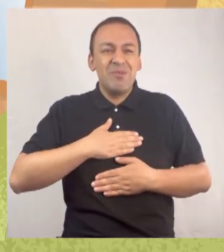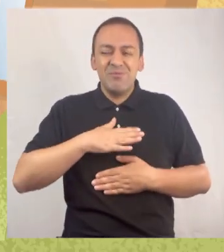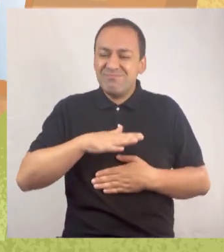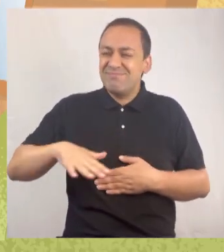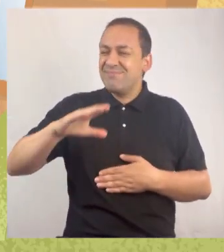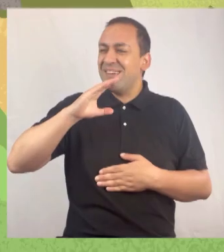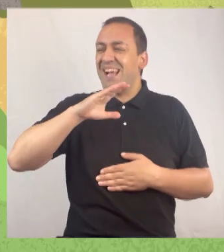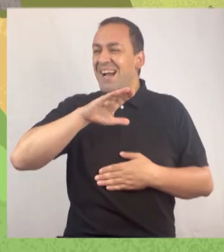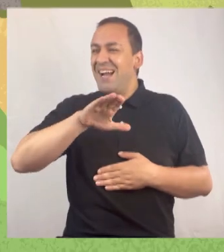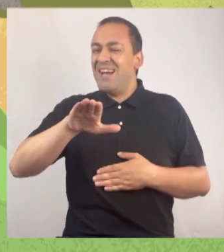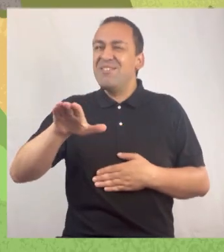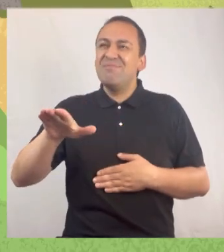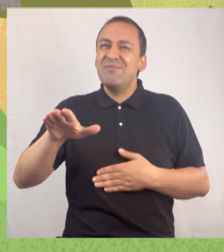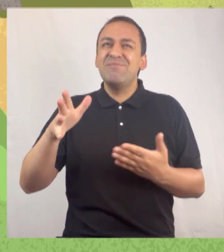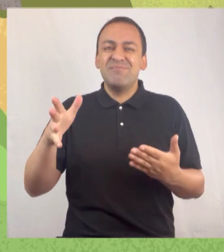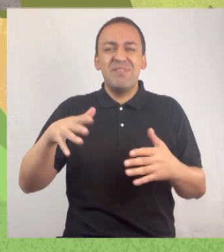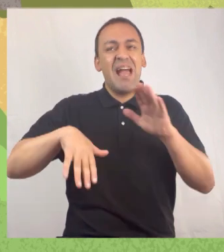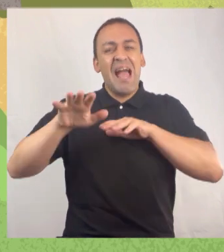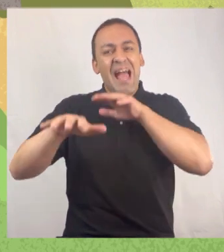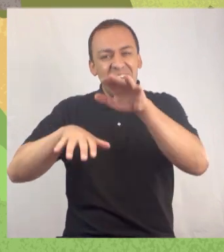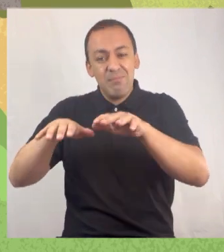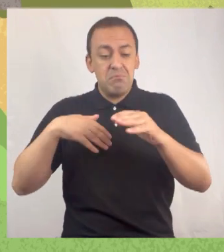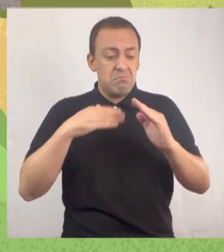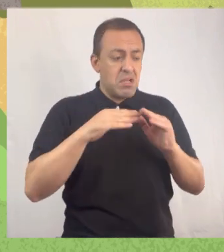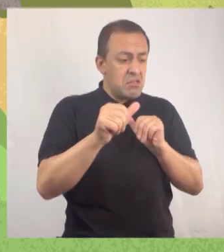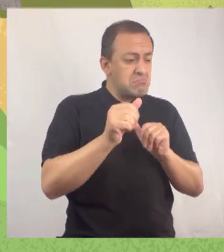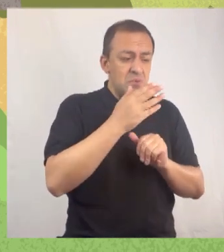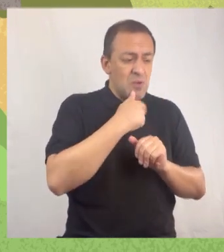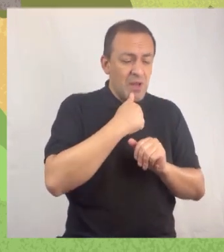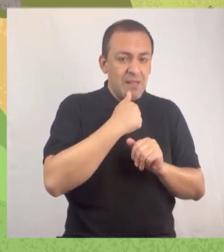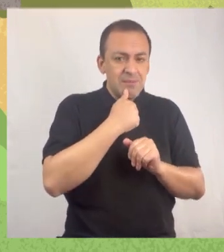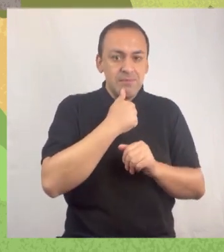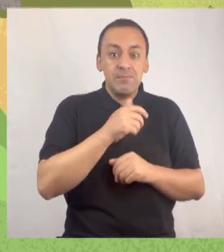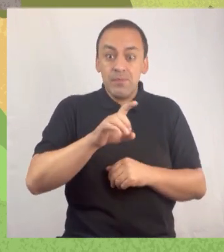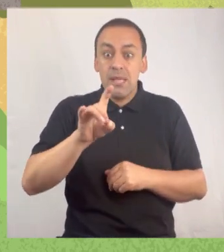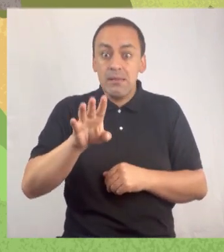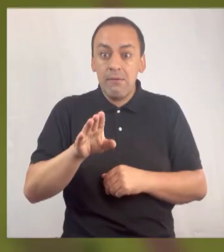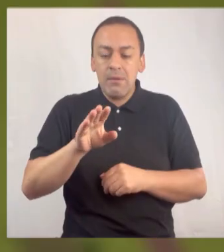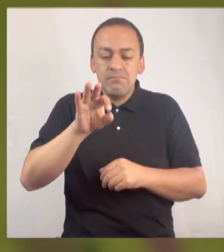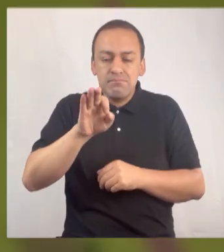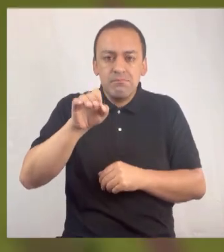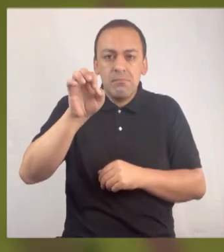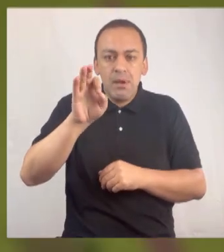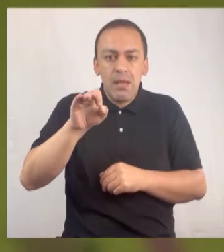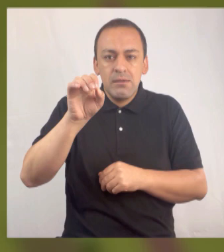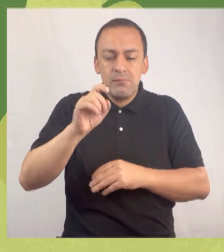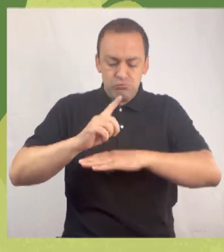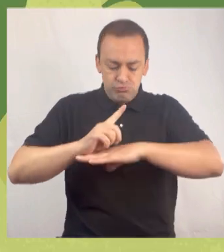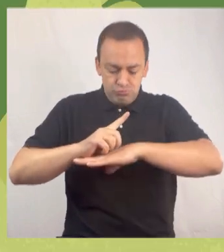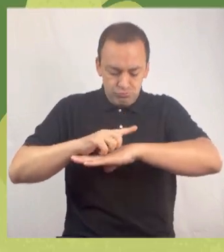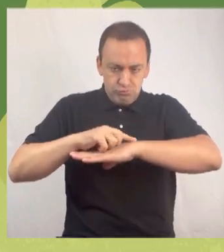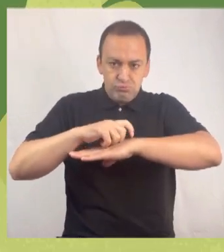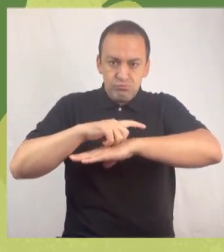Me gusta mucho estar en el campo, porque hay más animalitos que cerca de mi casa. ¿Sabían que las